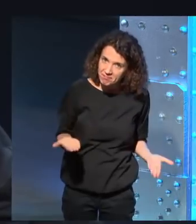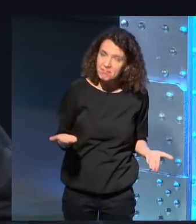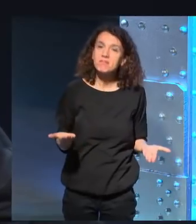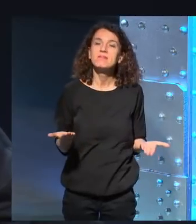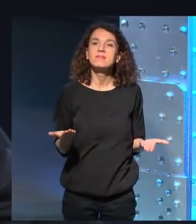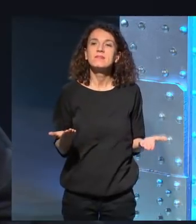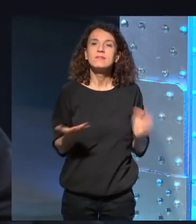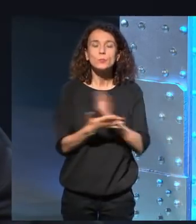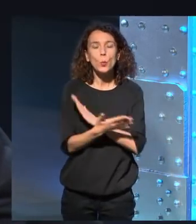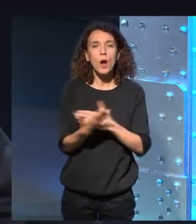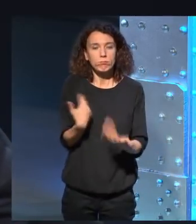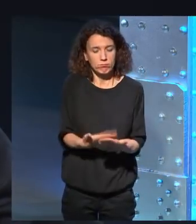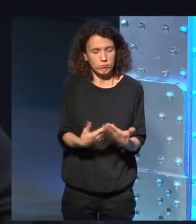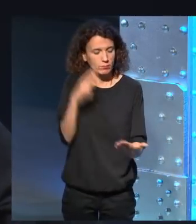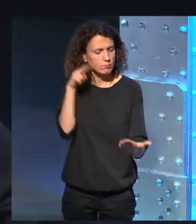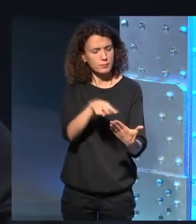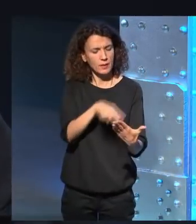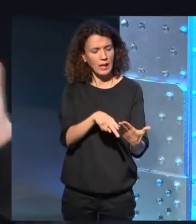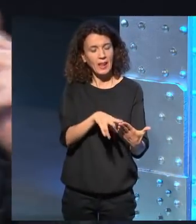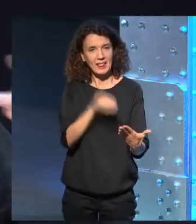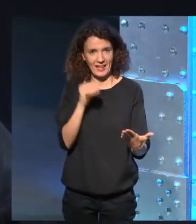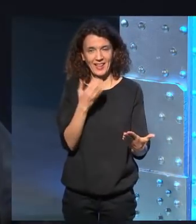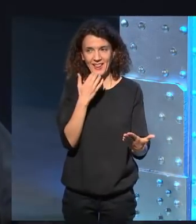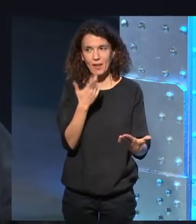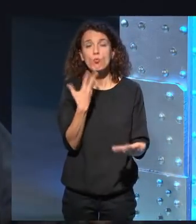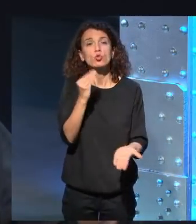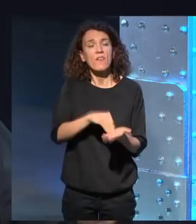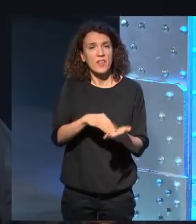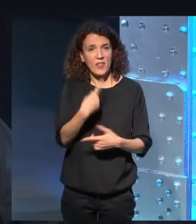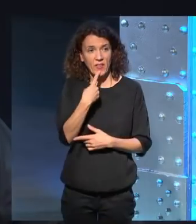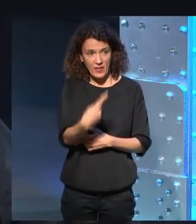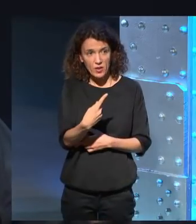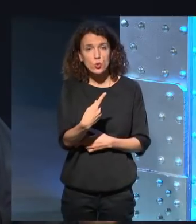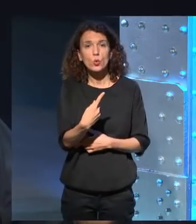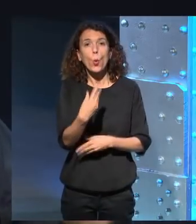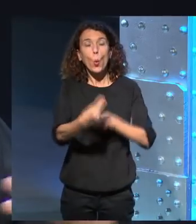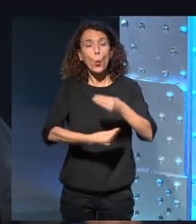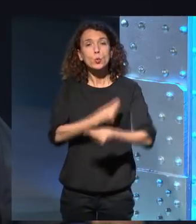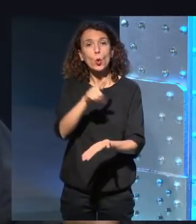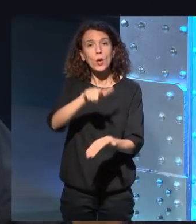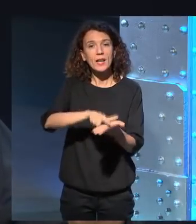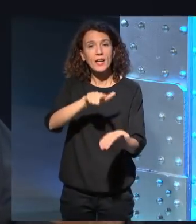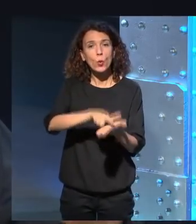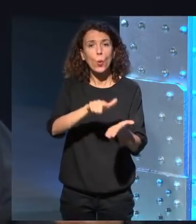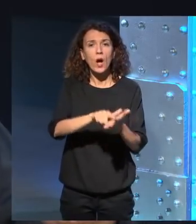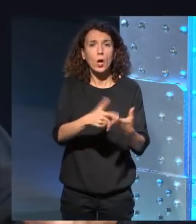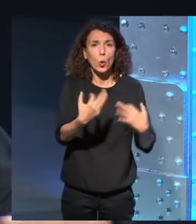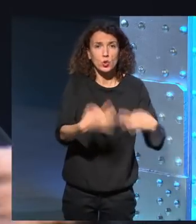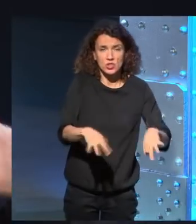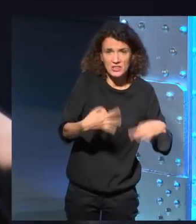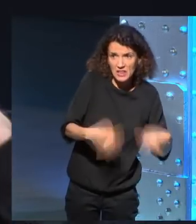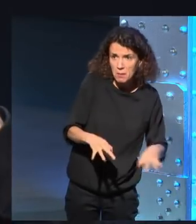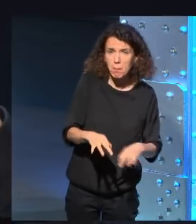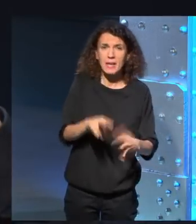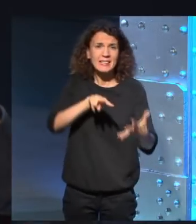que se vea por eso es que eso lo he dicho muchas veces ¿no? el uso de un lenguaje lo más simple lo más llano